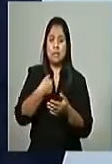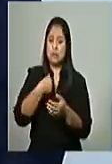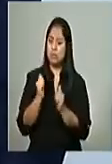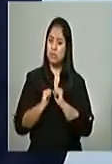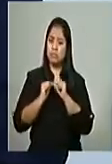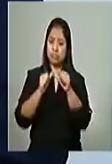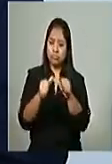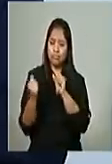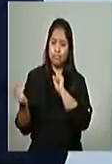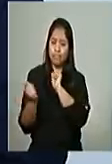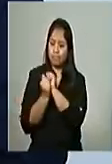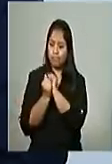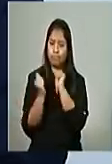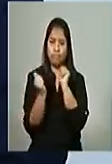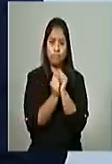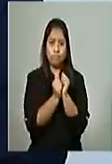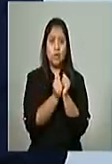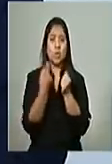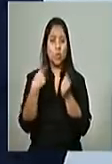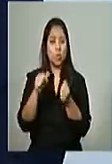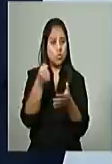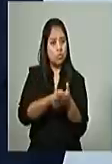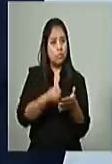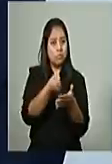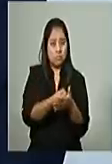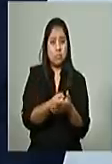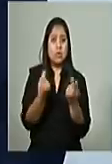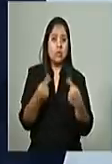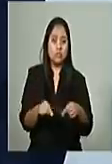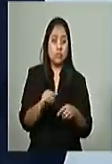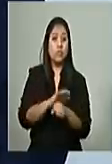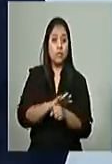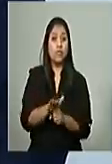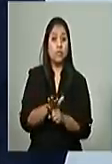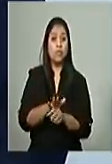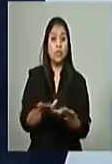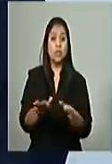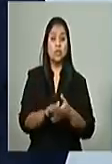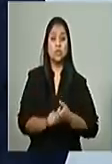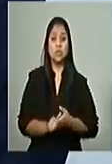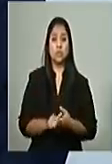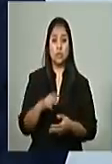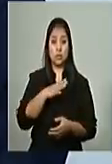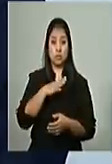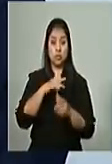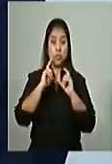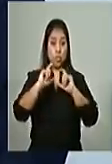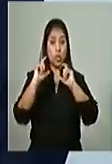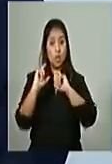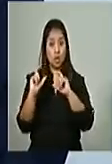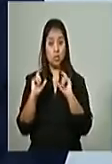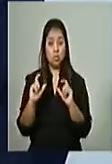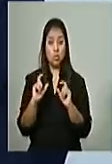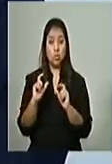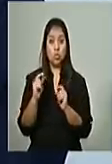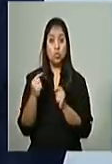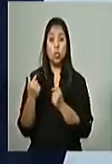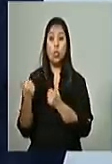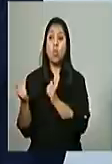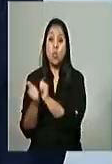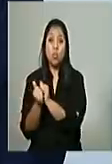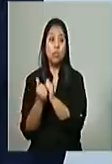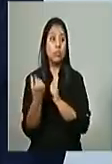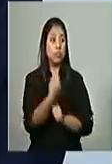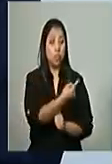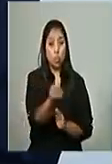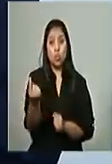hombro resistiendo a este virus. Tenemos que seguir cuidándonos los unos a los otros.